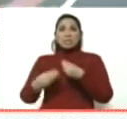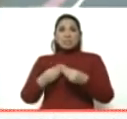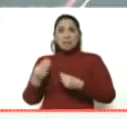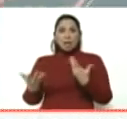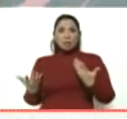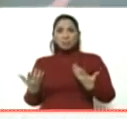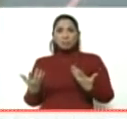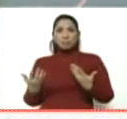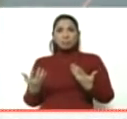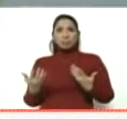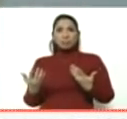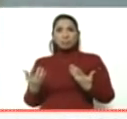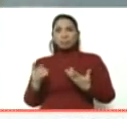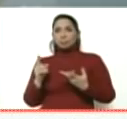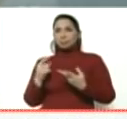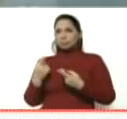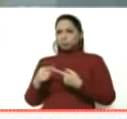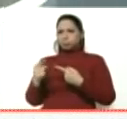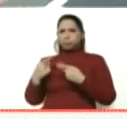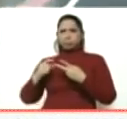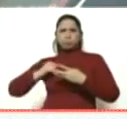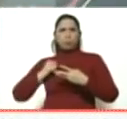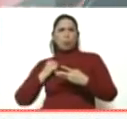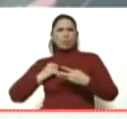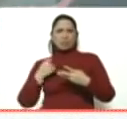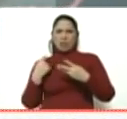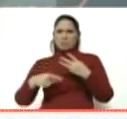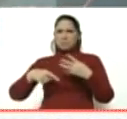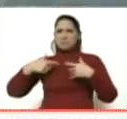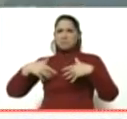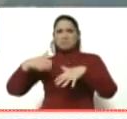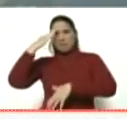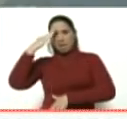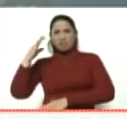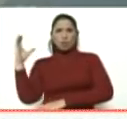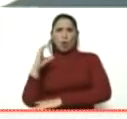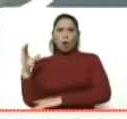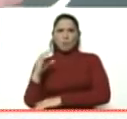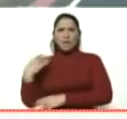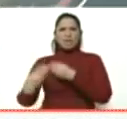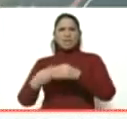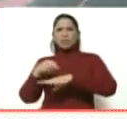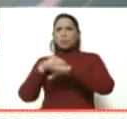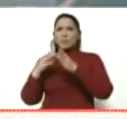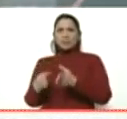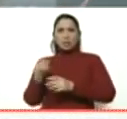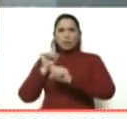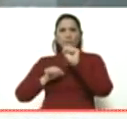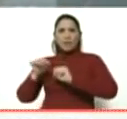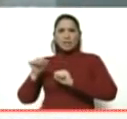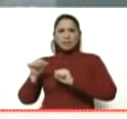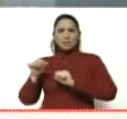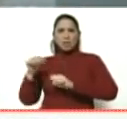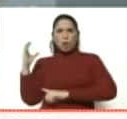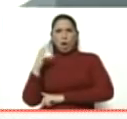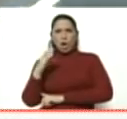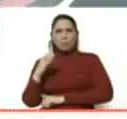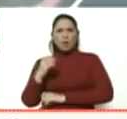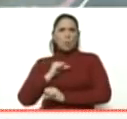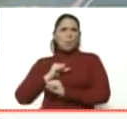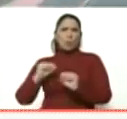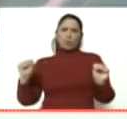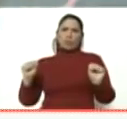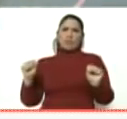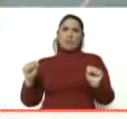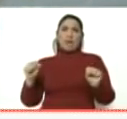el ESMAT? ¿Qué hizo la policía? ¿Qué hizo el Ejército? ¿Qué hizo el Ministerio de la Defensa? ¿Cómo es posible? Aquí en Venezuela